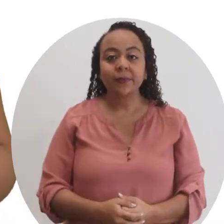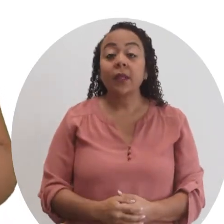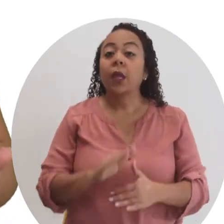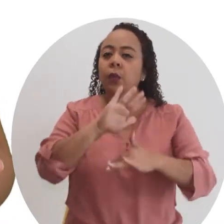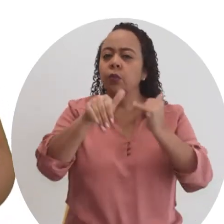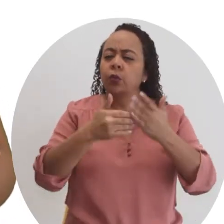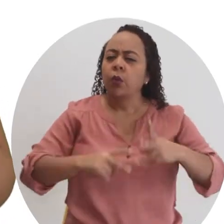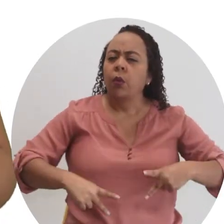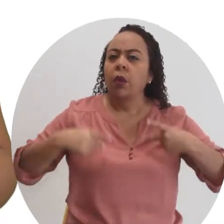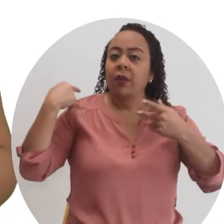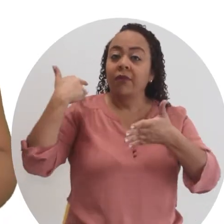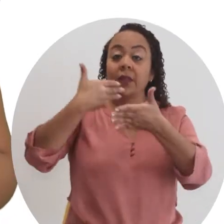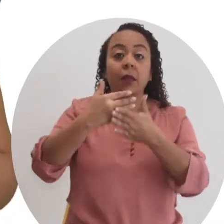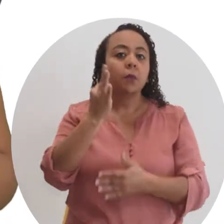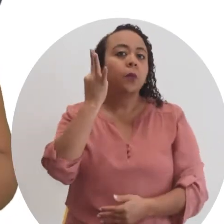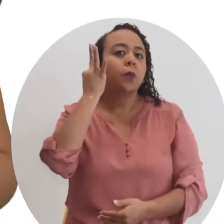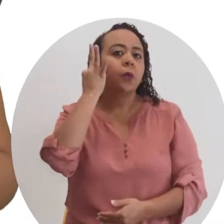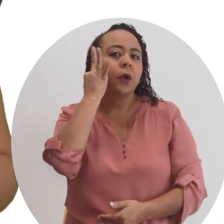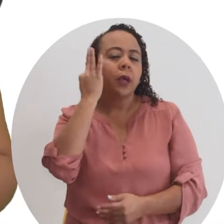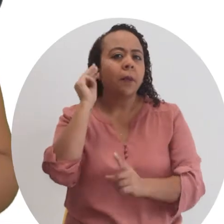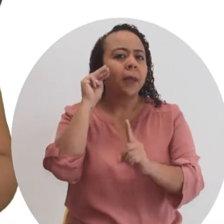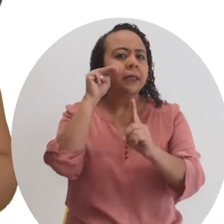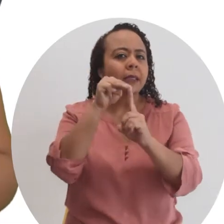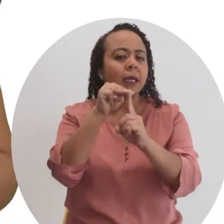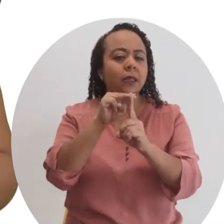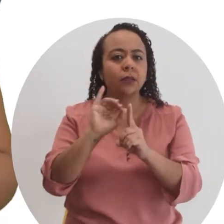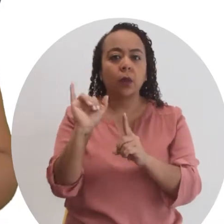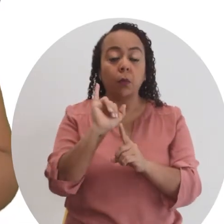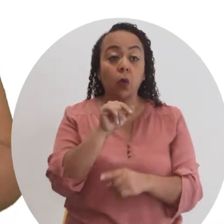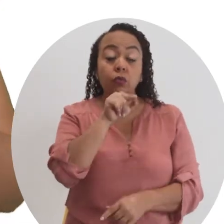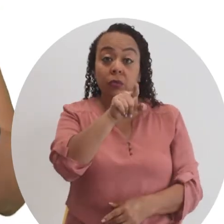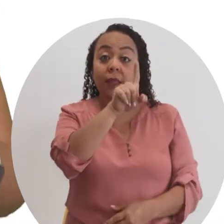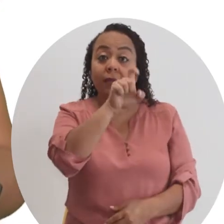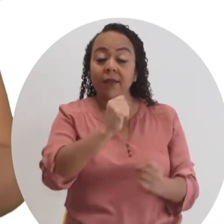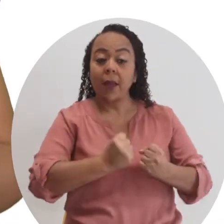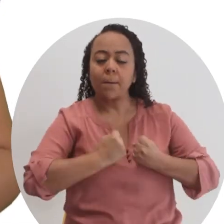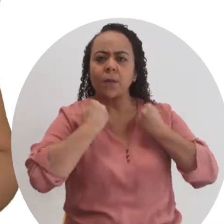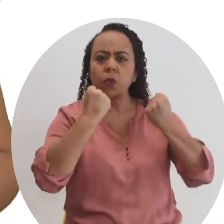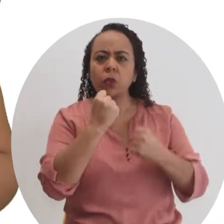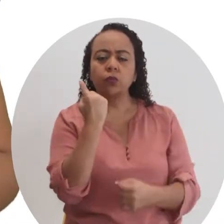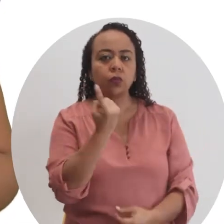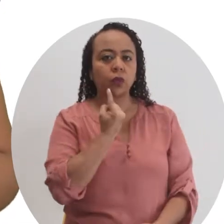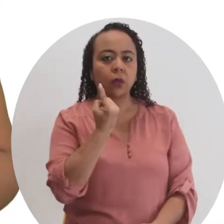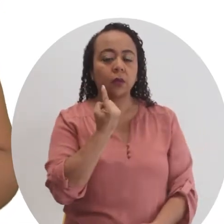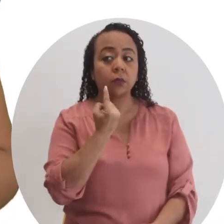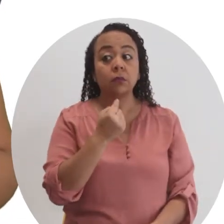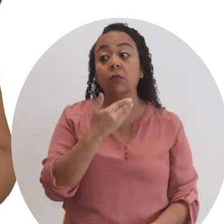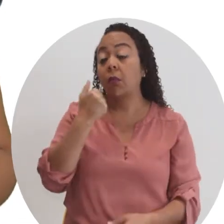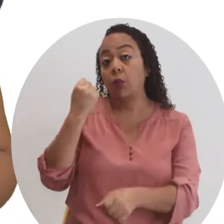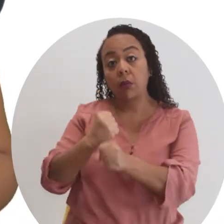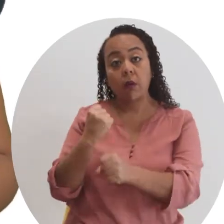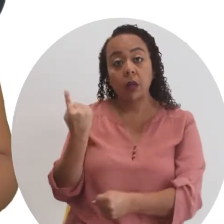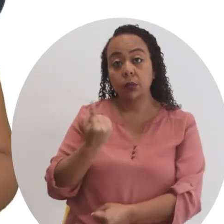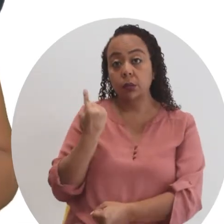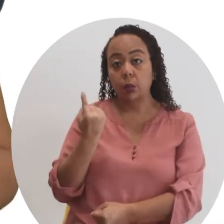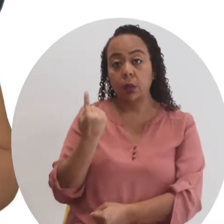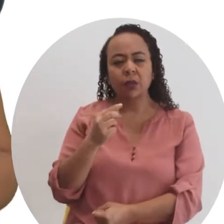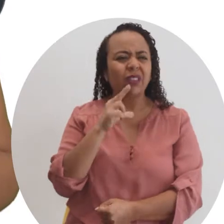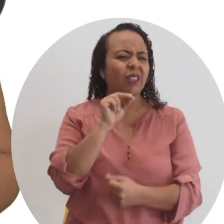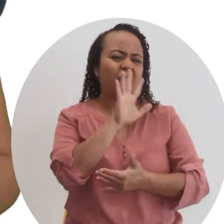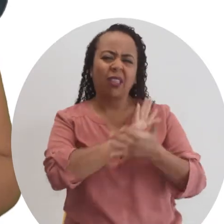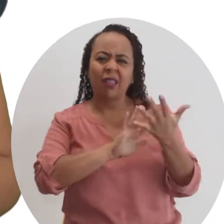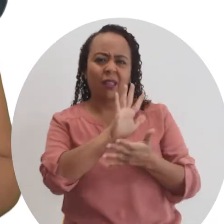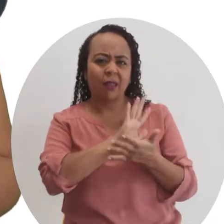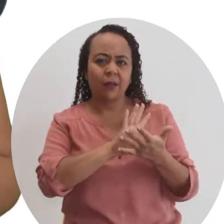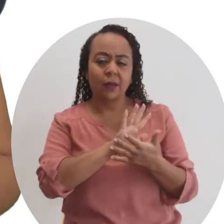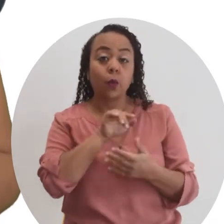A lo largo de la vida, a las mujeres nos han dado mensajes como, usted tiene que poder solita, mejor trabaje sola, no